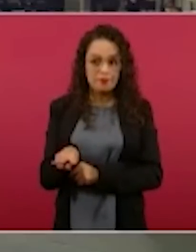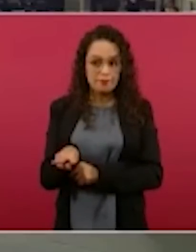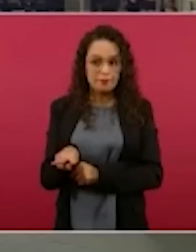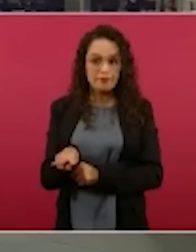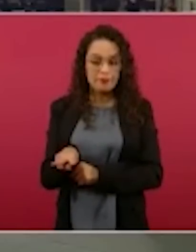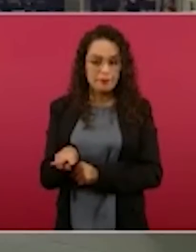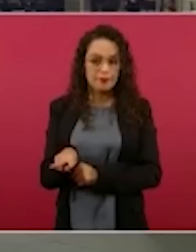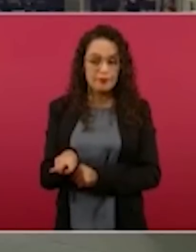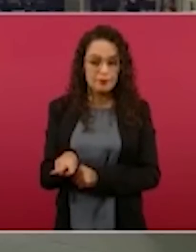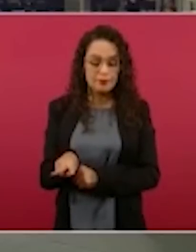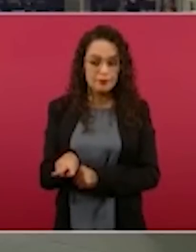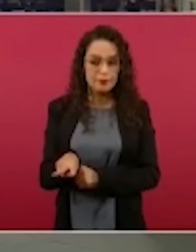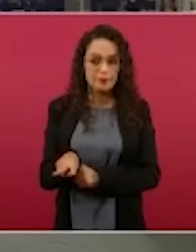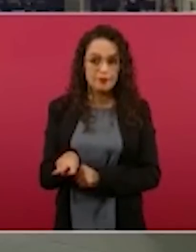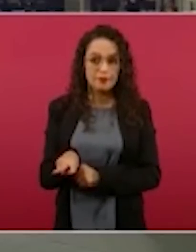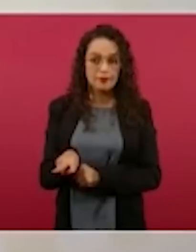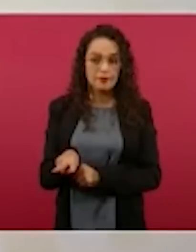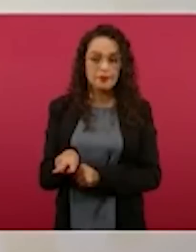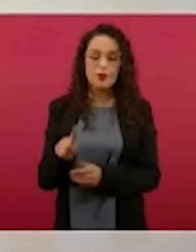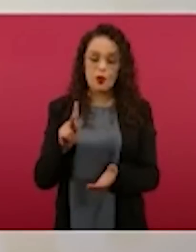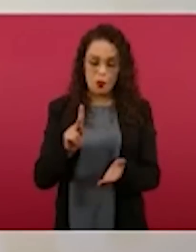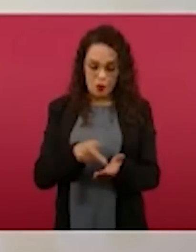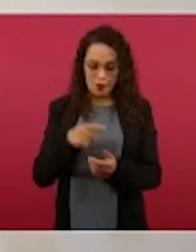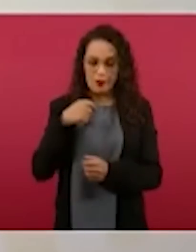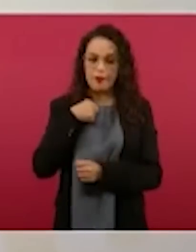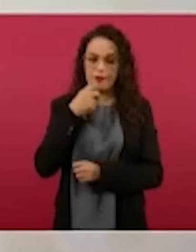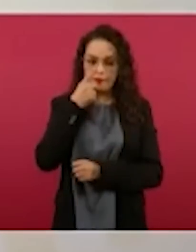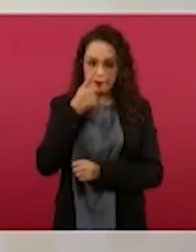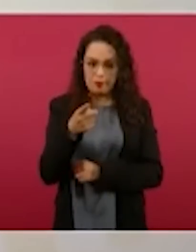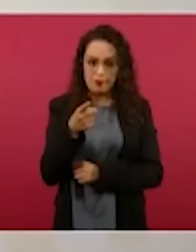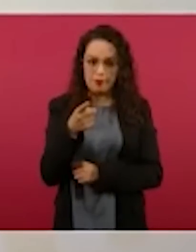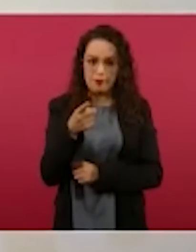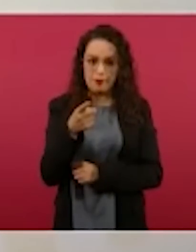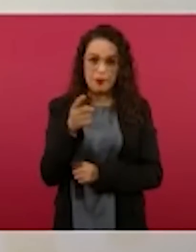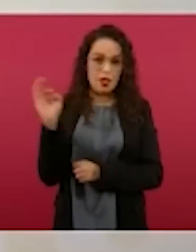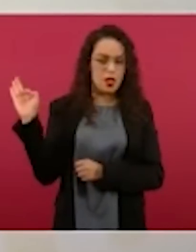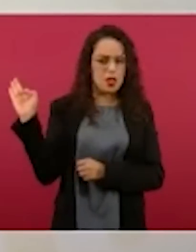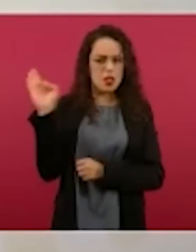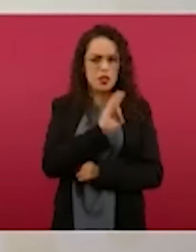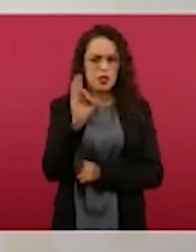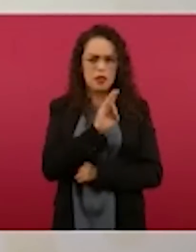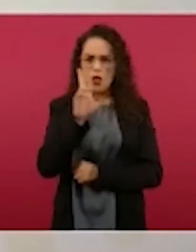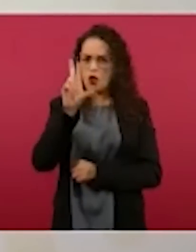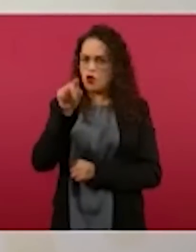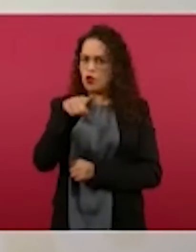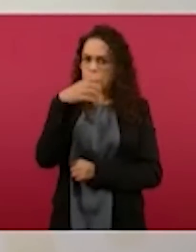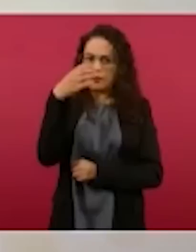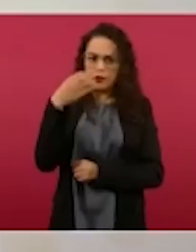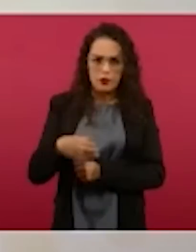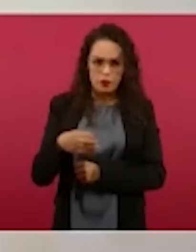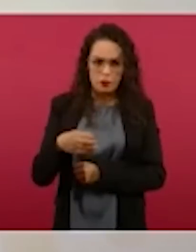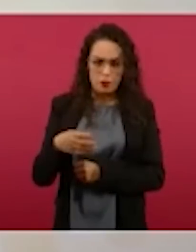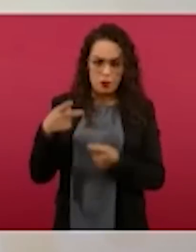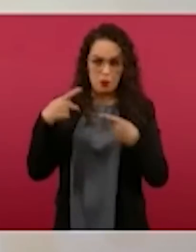Y repito, si montaron el caso,